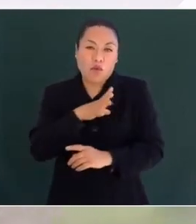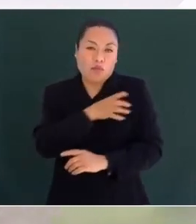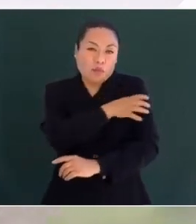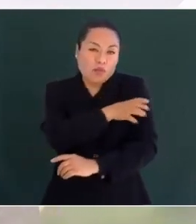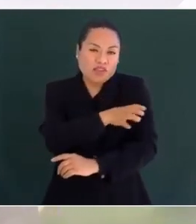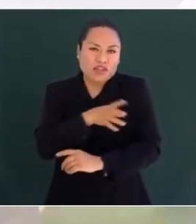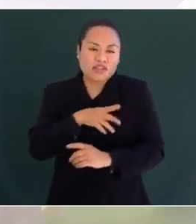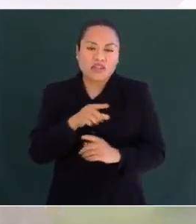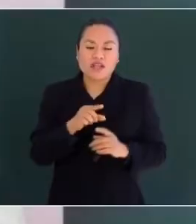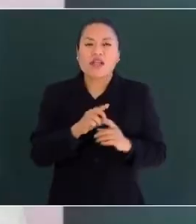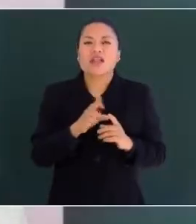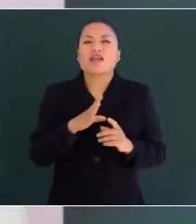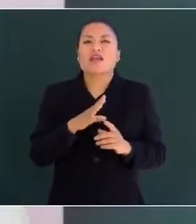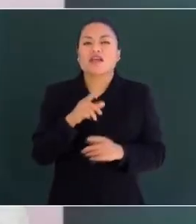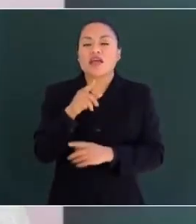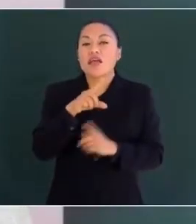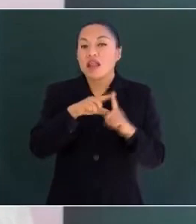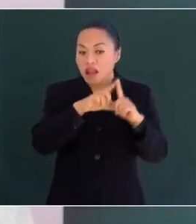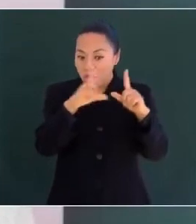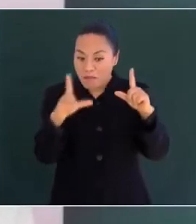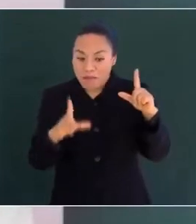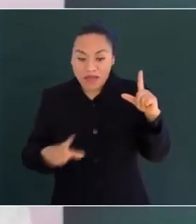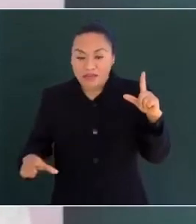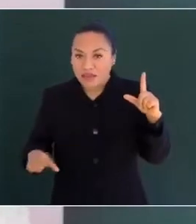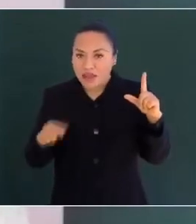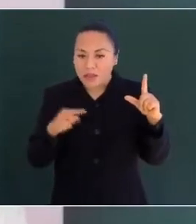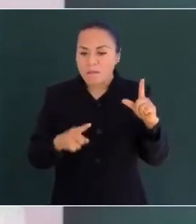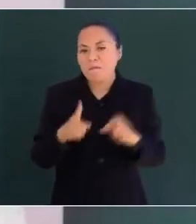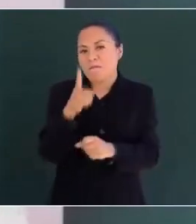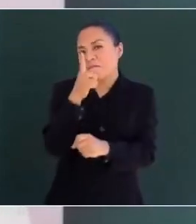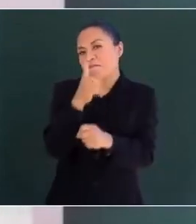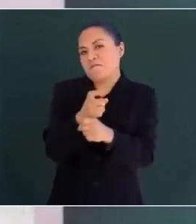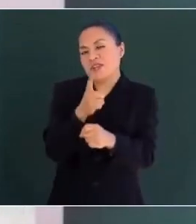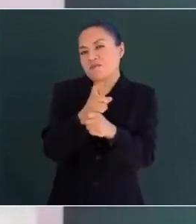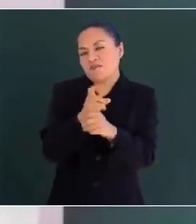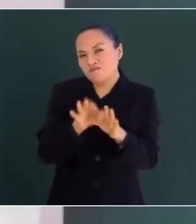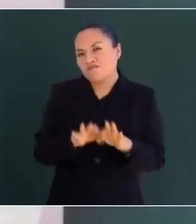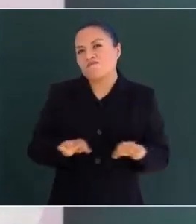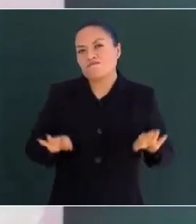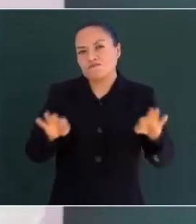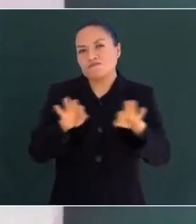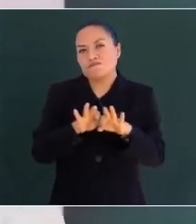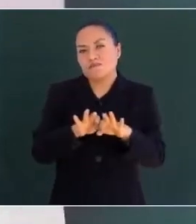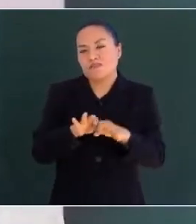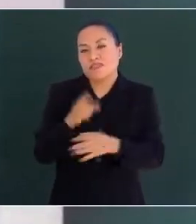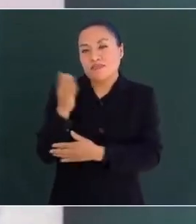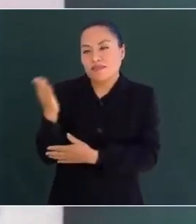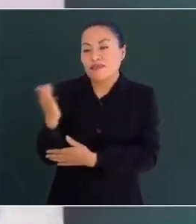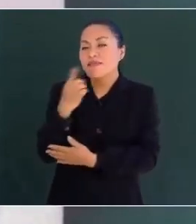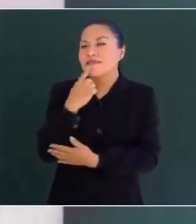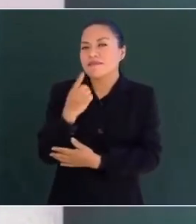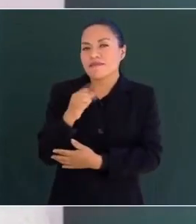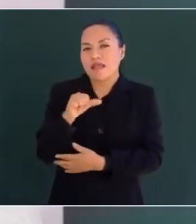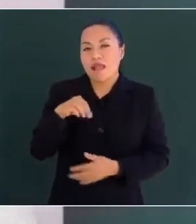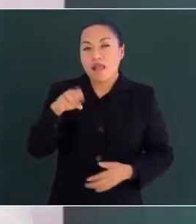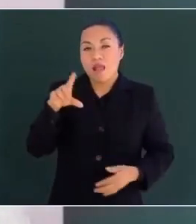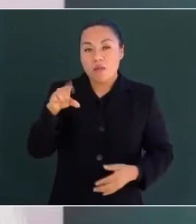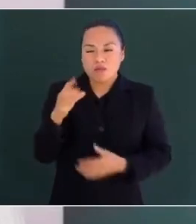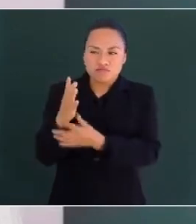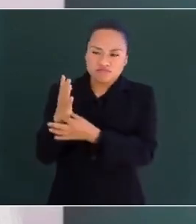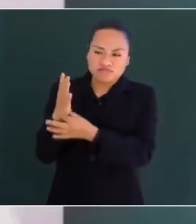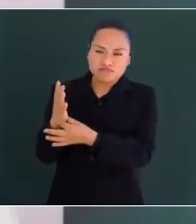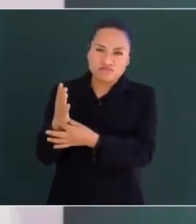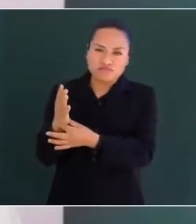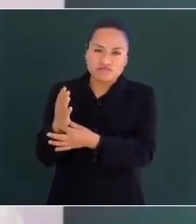de lema La Patria es primero. Usted ha dicho, ciudadano presidente Andrés Manuel López Obrador,